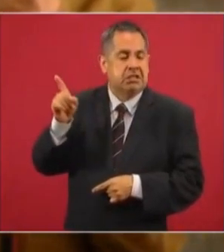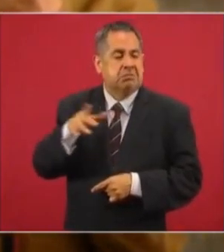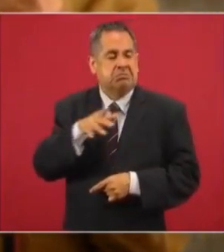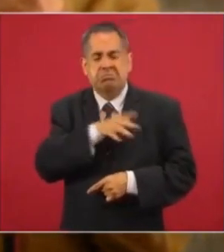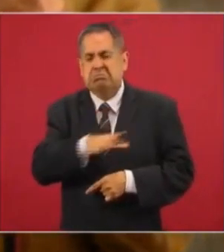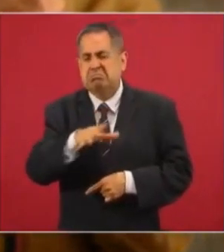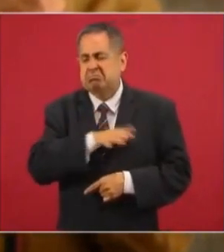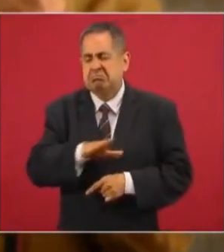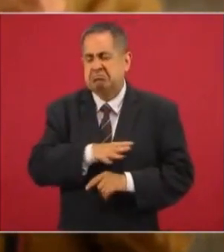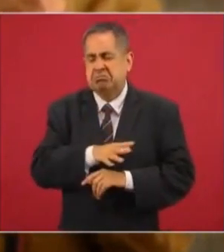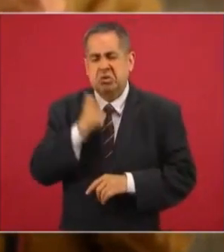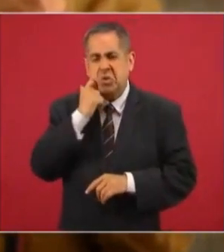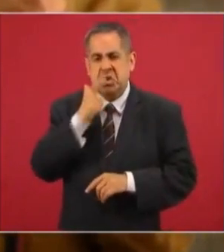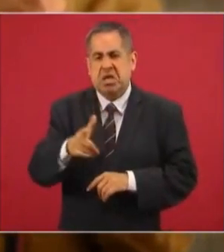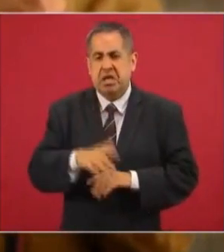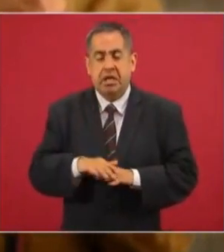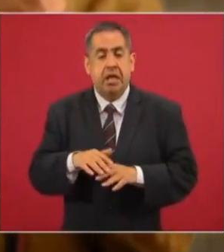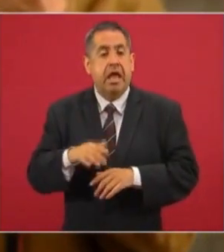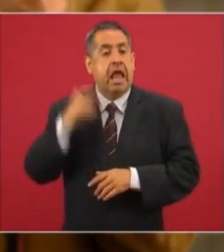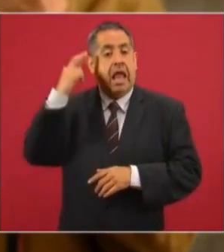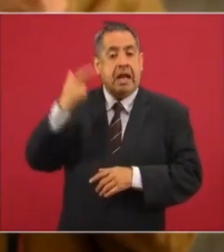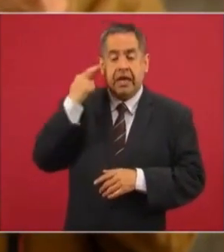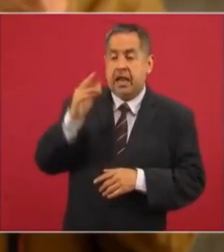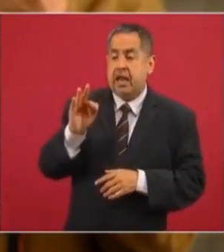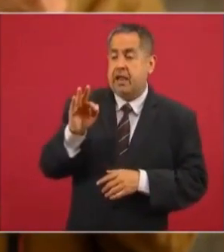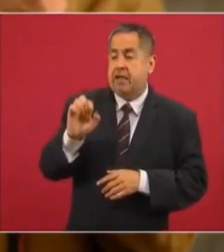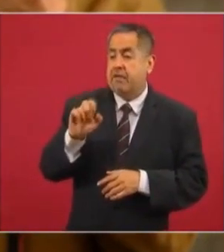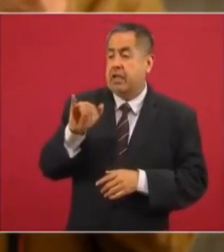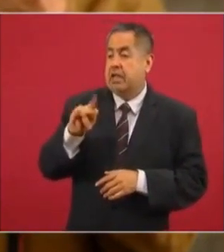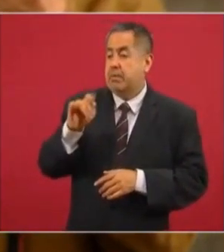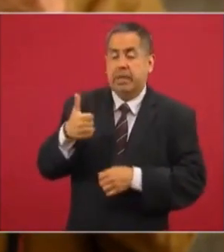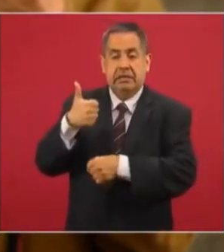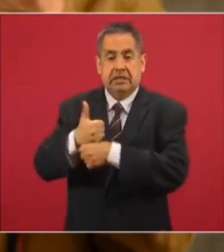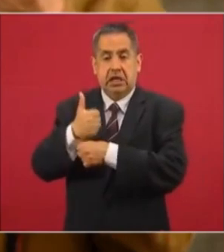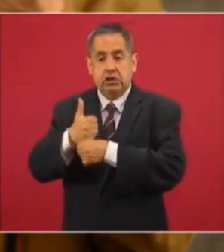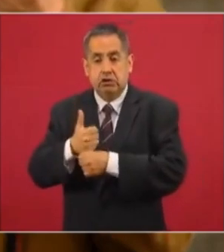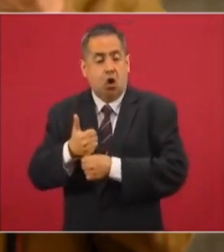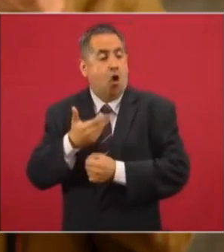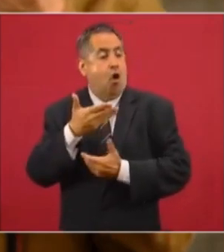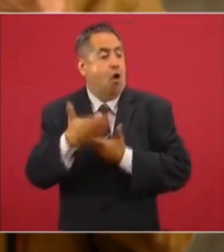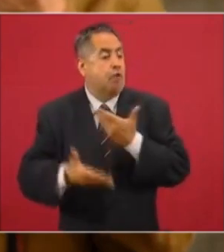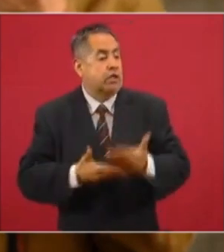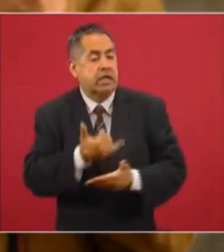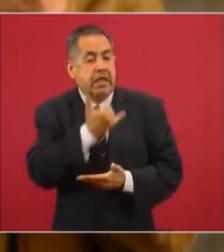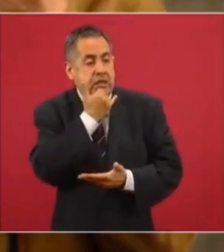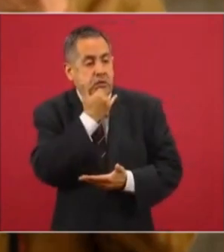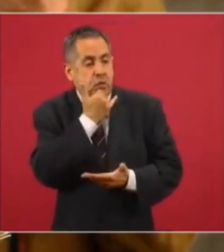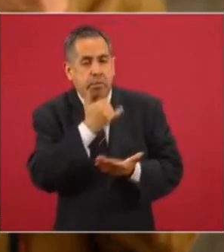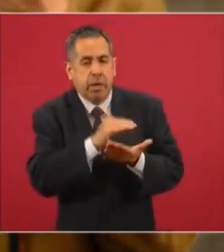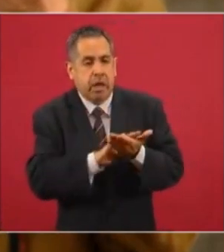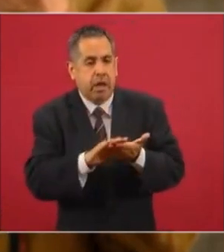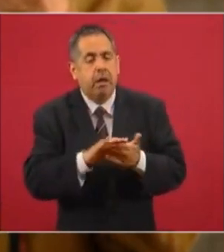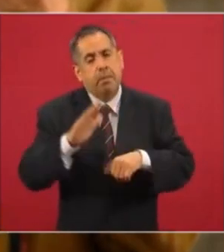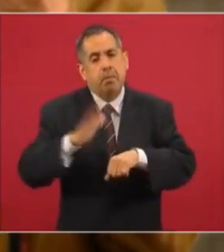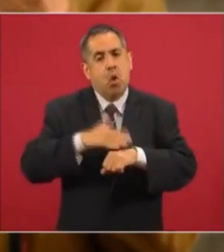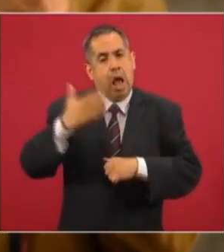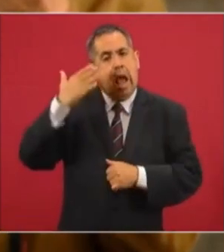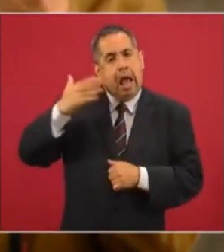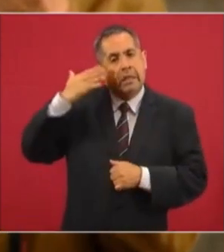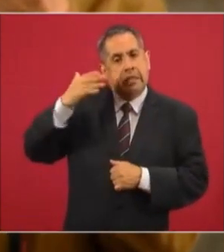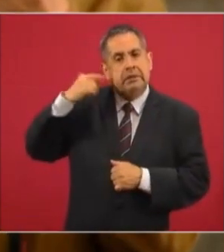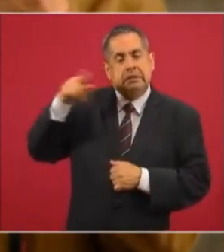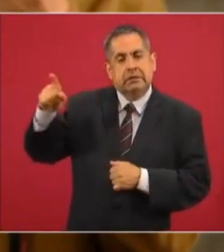con toda firmeza que el Rey Felipe VI ofrezca disculpas por los crímenes cometidos